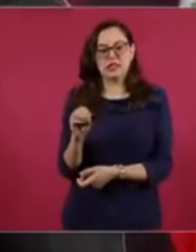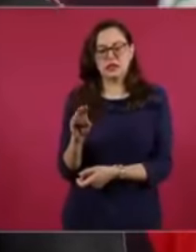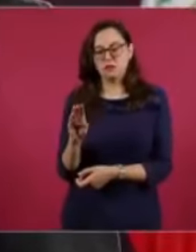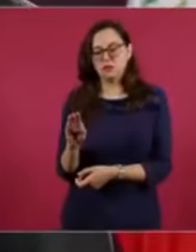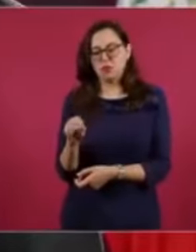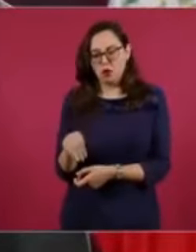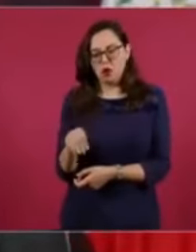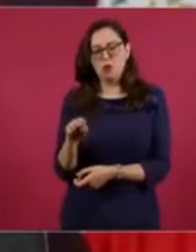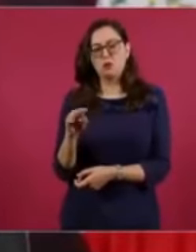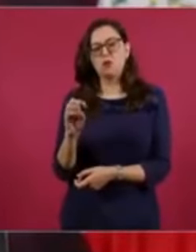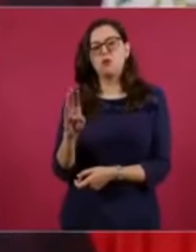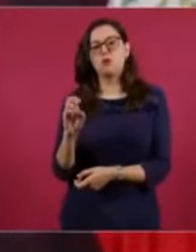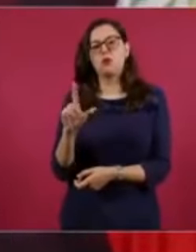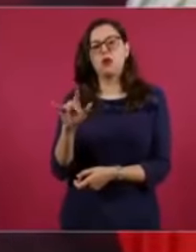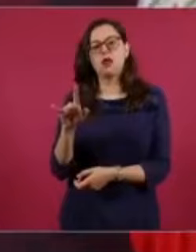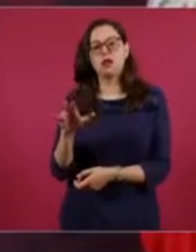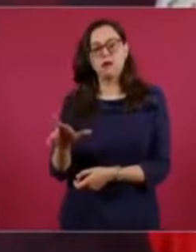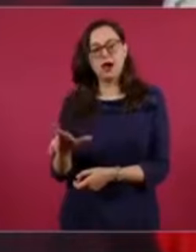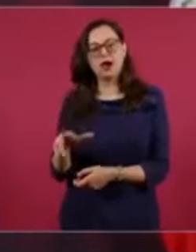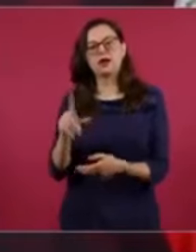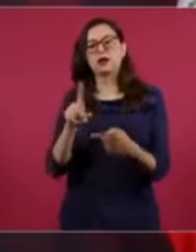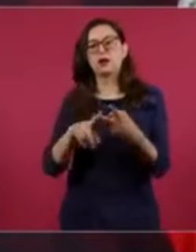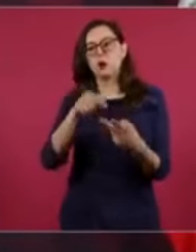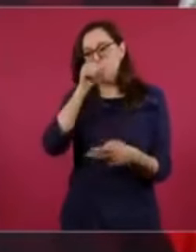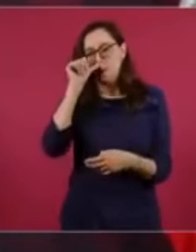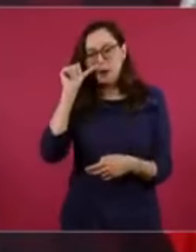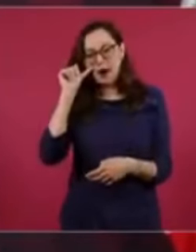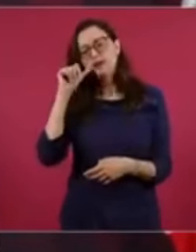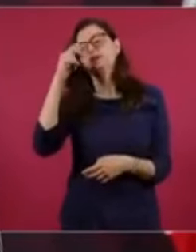Juárez, Porfirio Díaz.